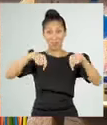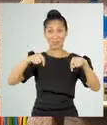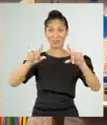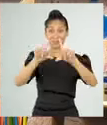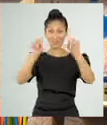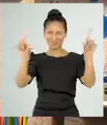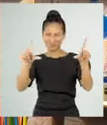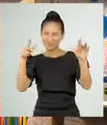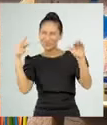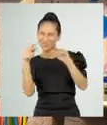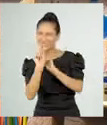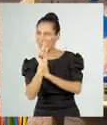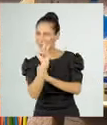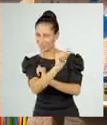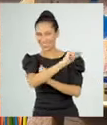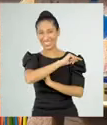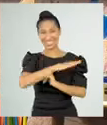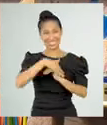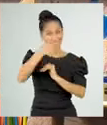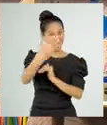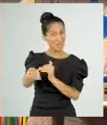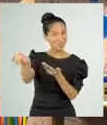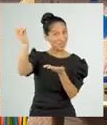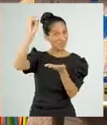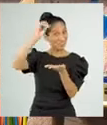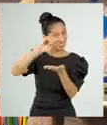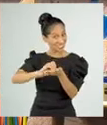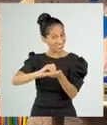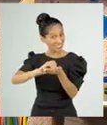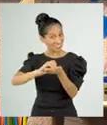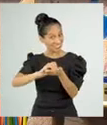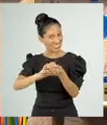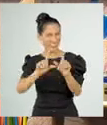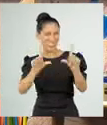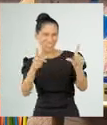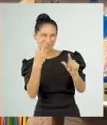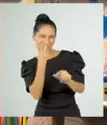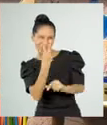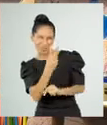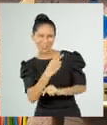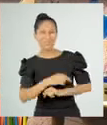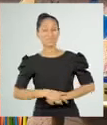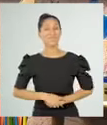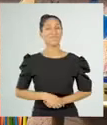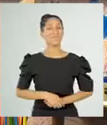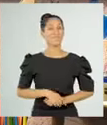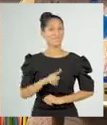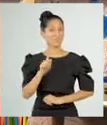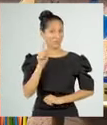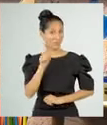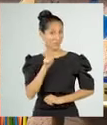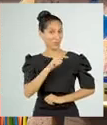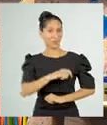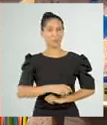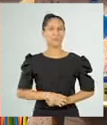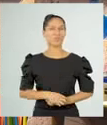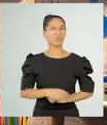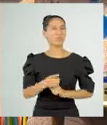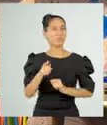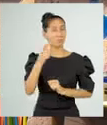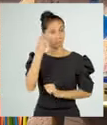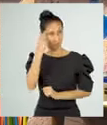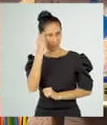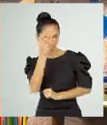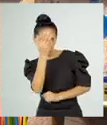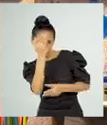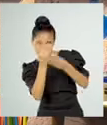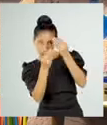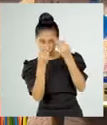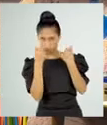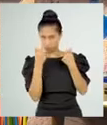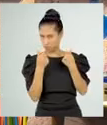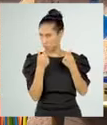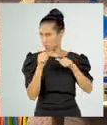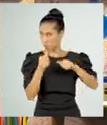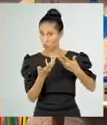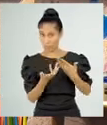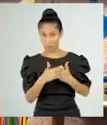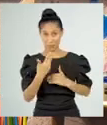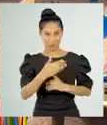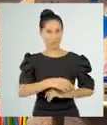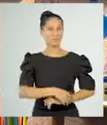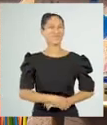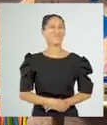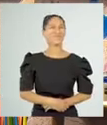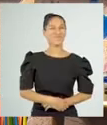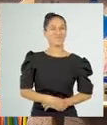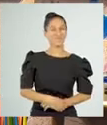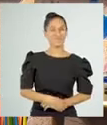un pequeño corte y al regresar veremos qué tan buena es tu retención mental, porque vienen las preguntas de esta lectura.